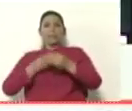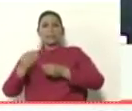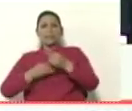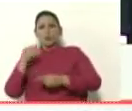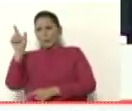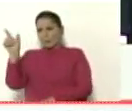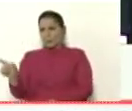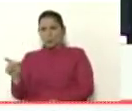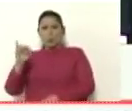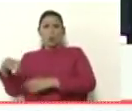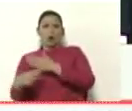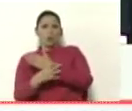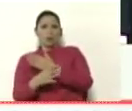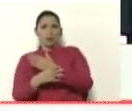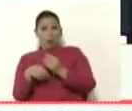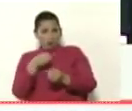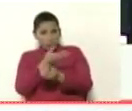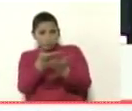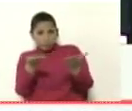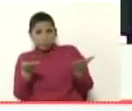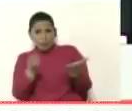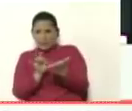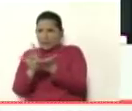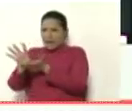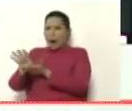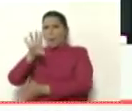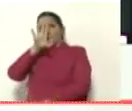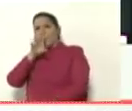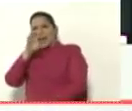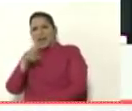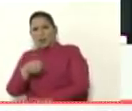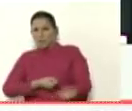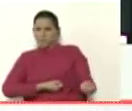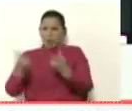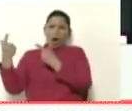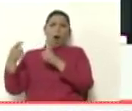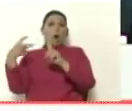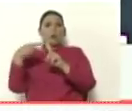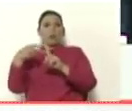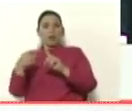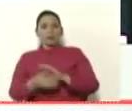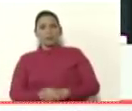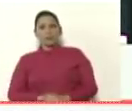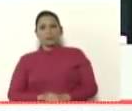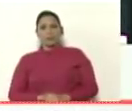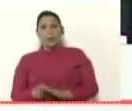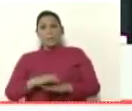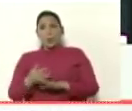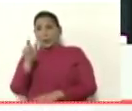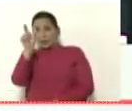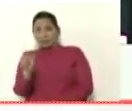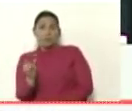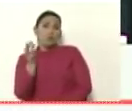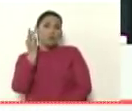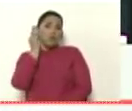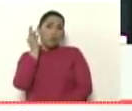y ahí están los sacaron como unos perros de los hoteles porque Rosana de Cúcuta